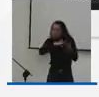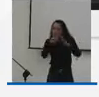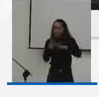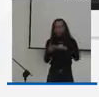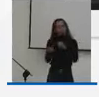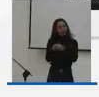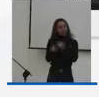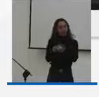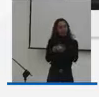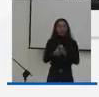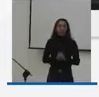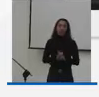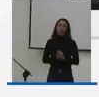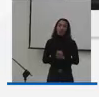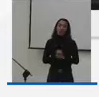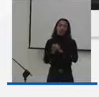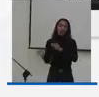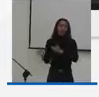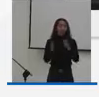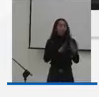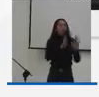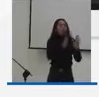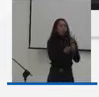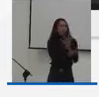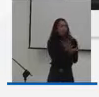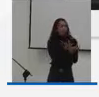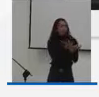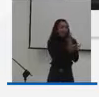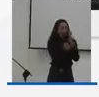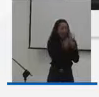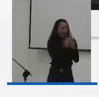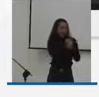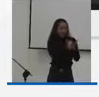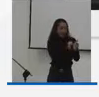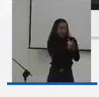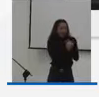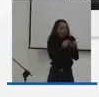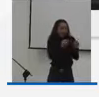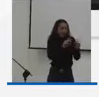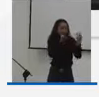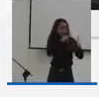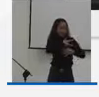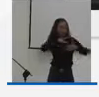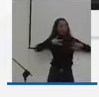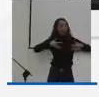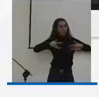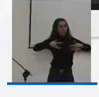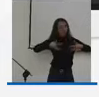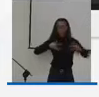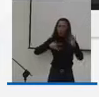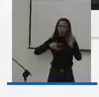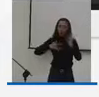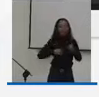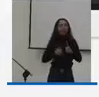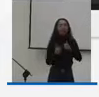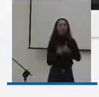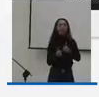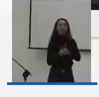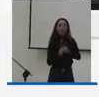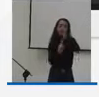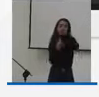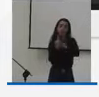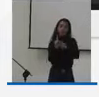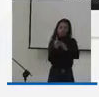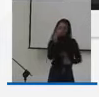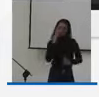el aspecto de ciencias del deporte el acompañamiento permanente en la parte de salud del atleta sabemos que como decía